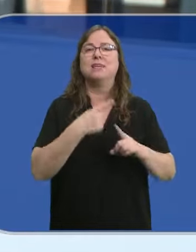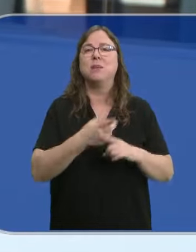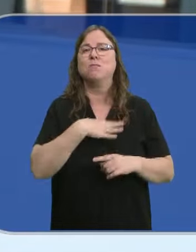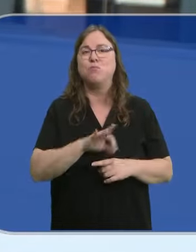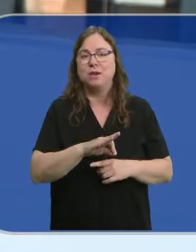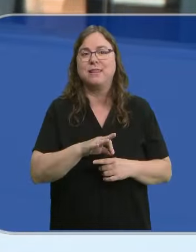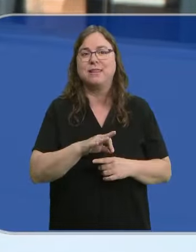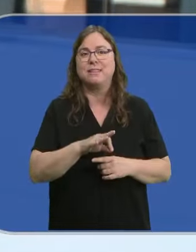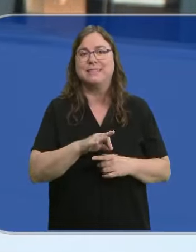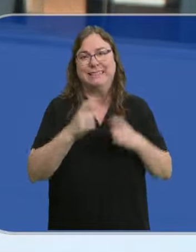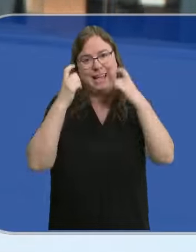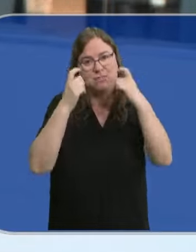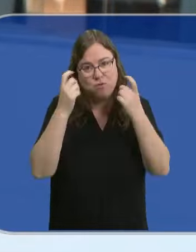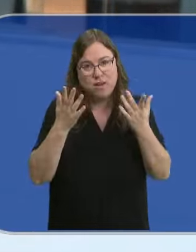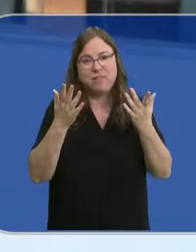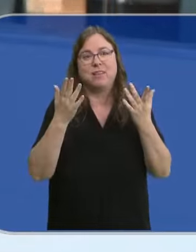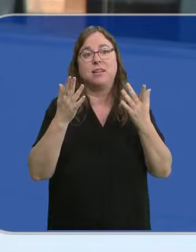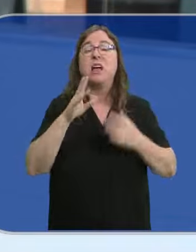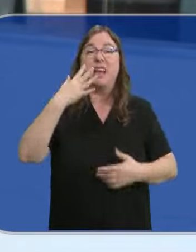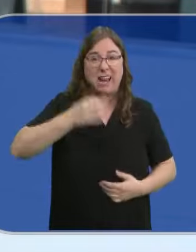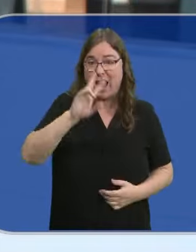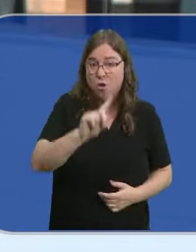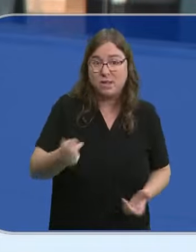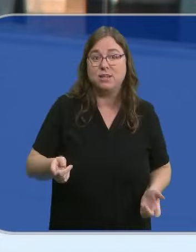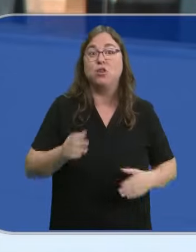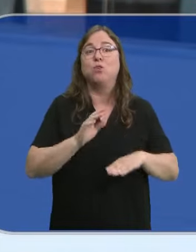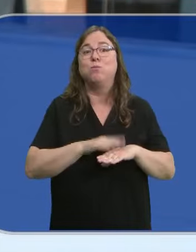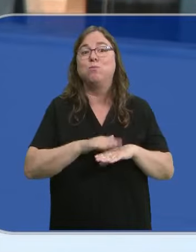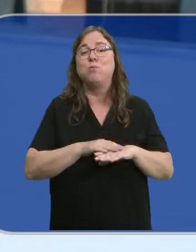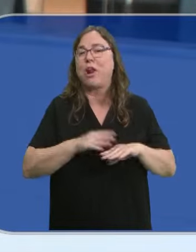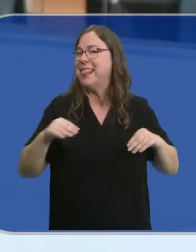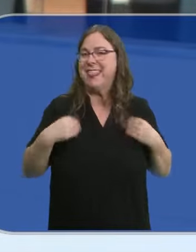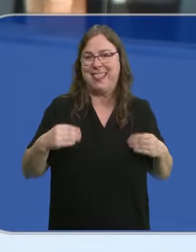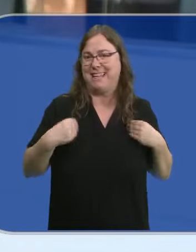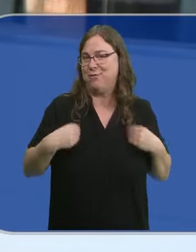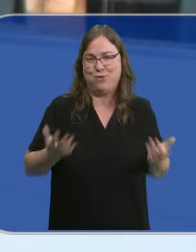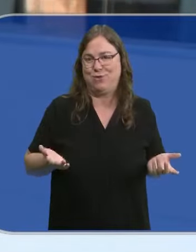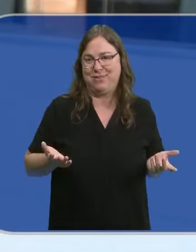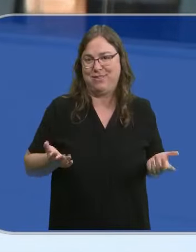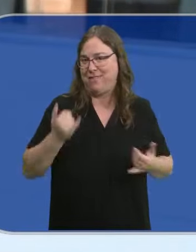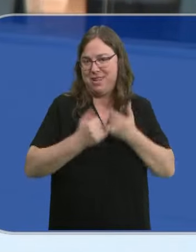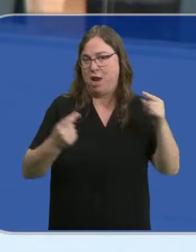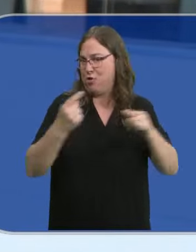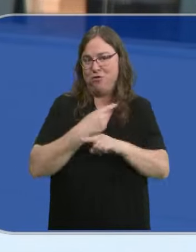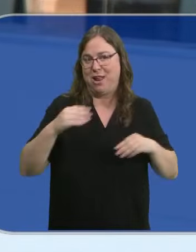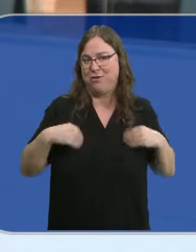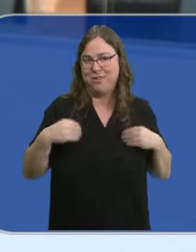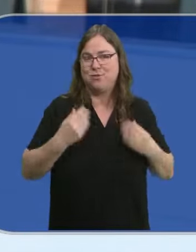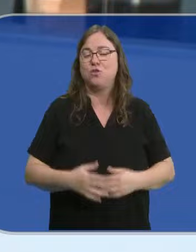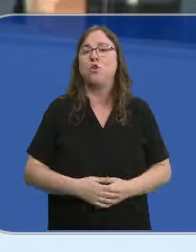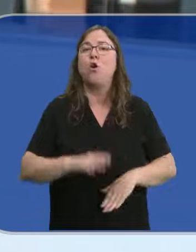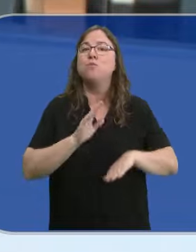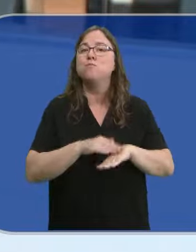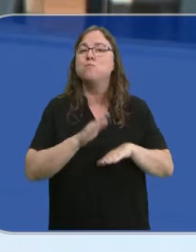a lo mejor un mayor esfuerzo, que no es así en realidad, porque es un disfrute, es todo lo contrario, porque